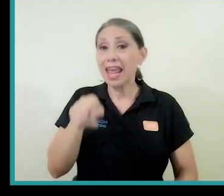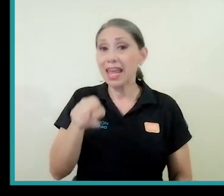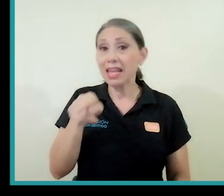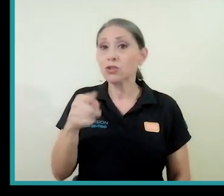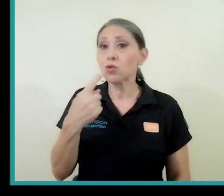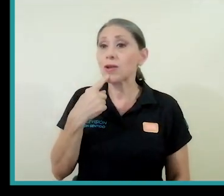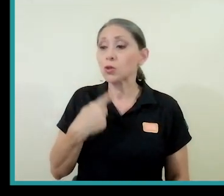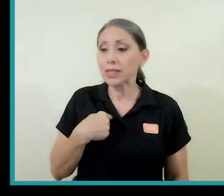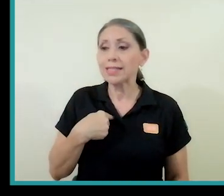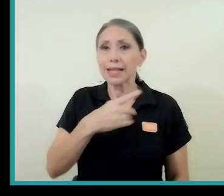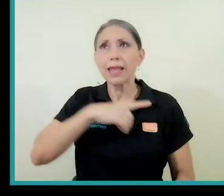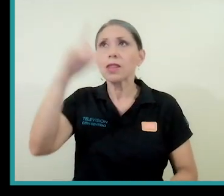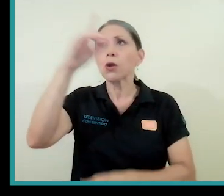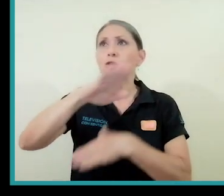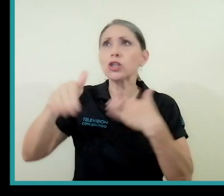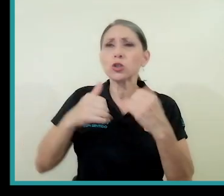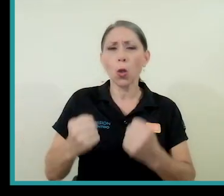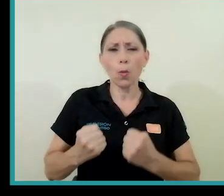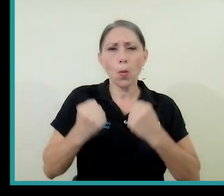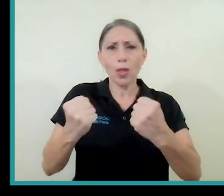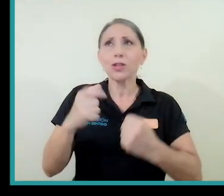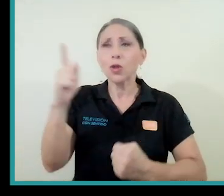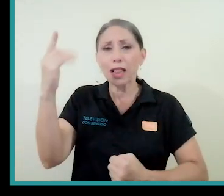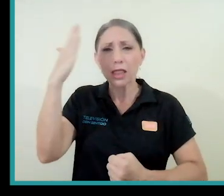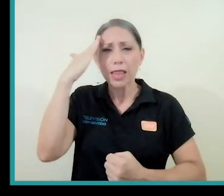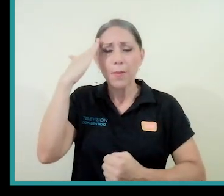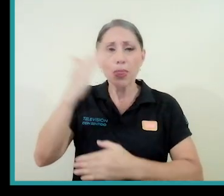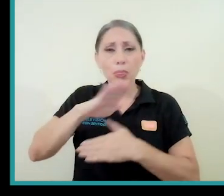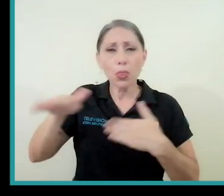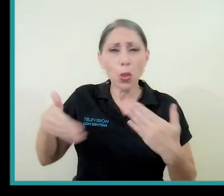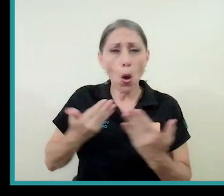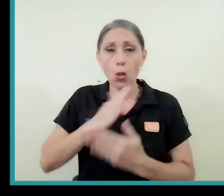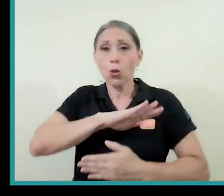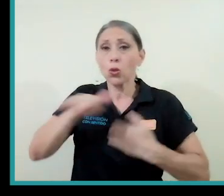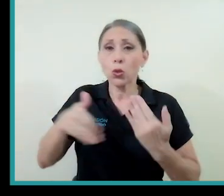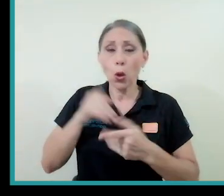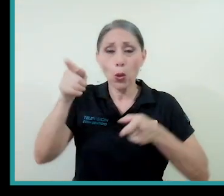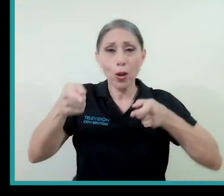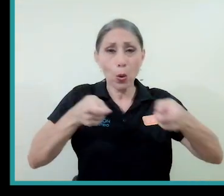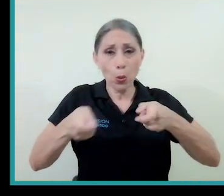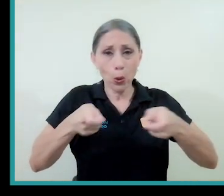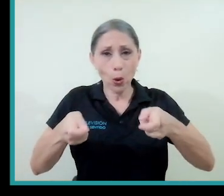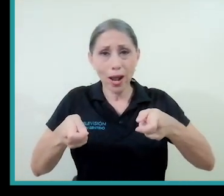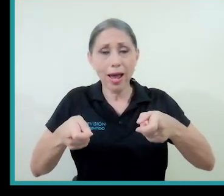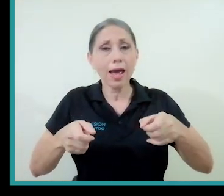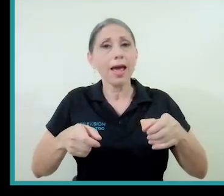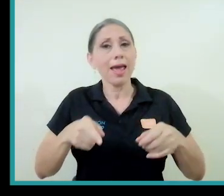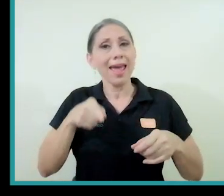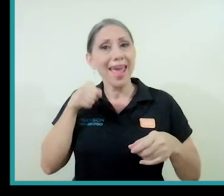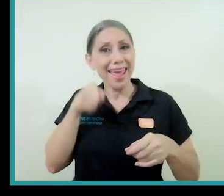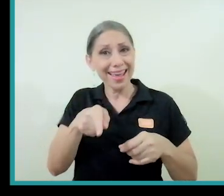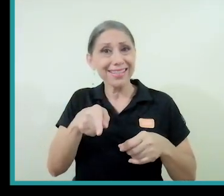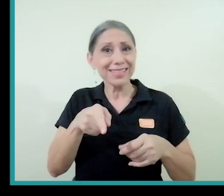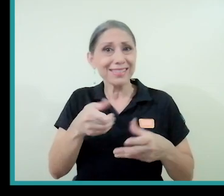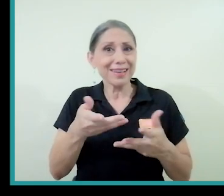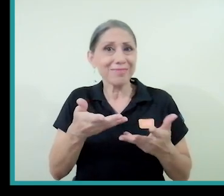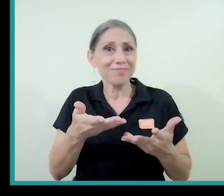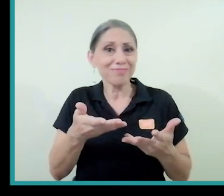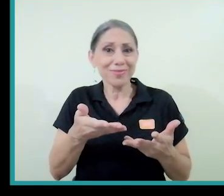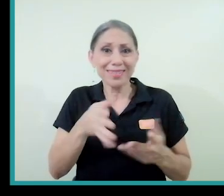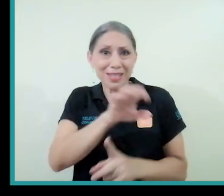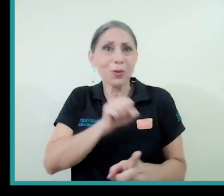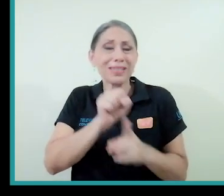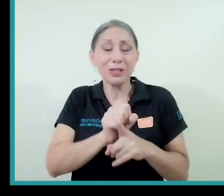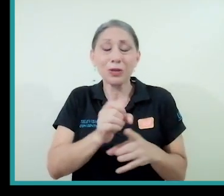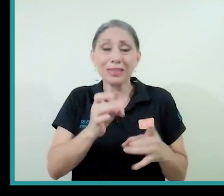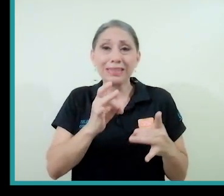nos indica que Dios es todopoderoso, que Él todo lo sabe, que todo lo controla y entonces, de alguna manera, tenemos que vincular esta cosa,